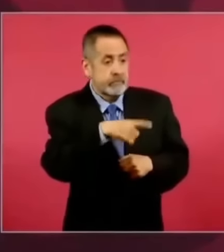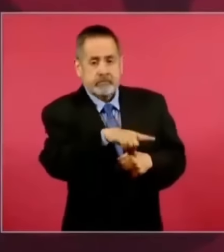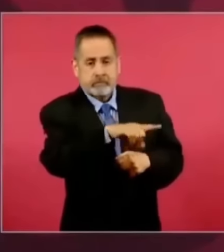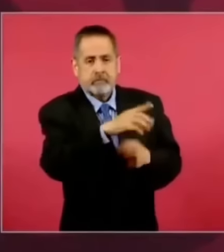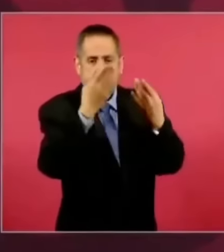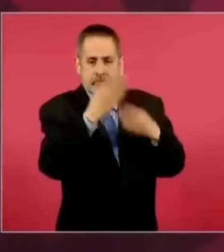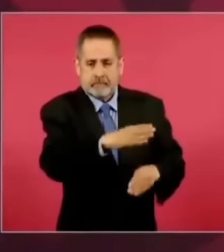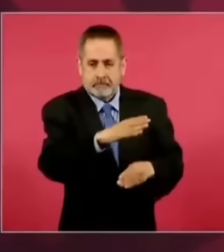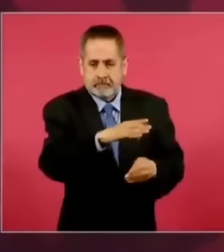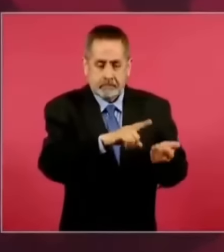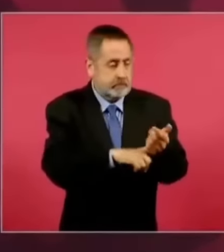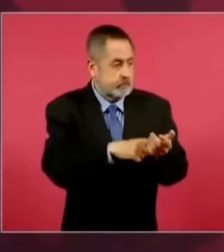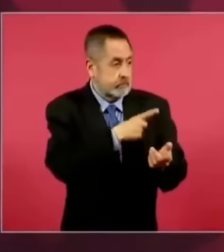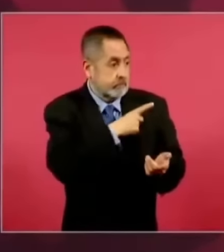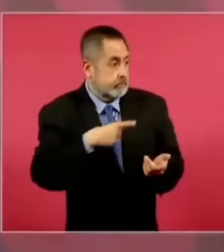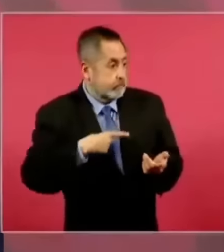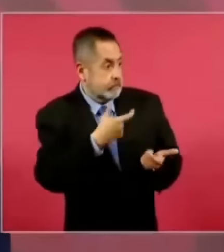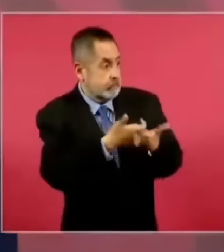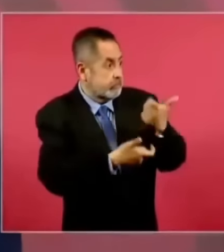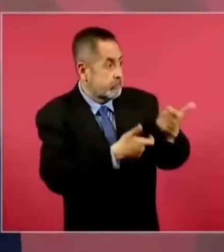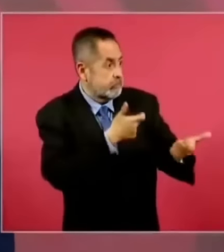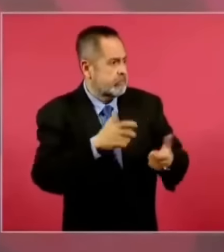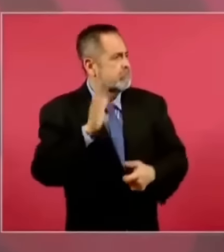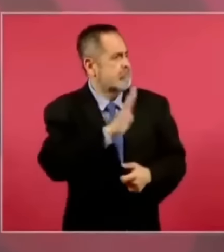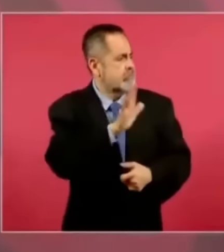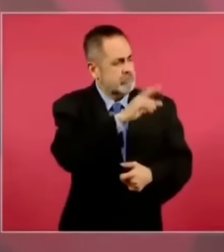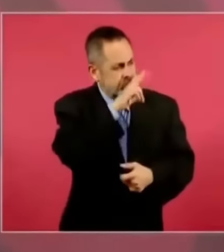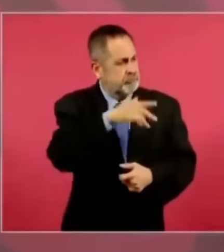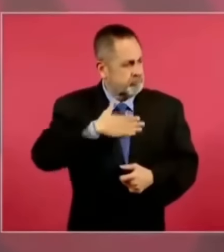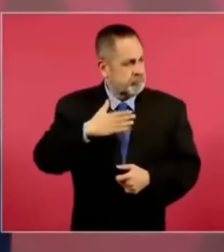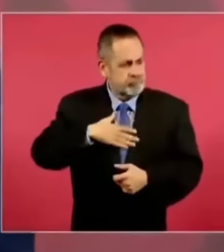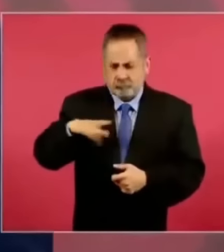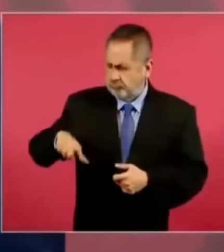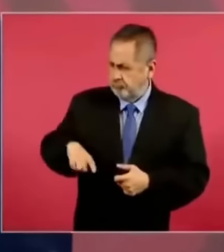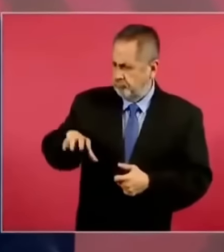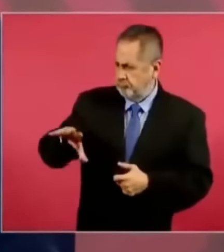de unos cuantos en deuda pública.